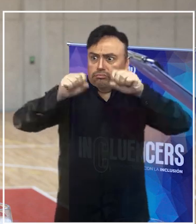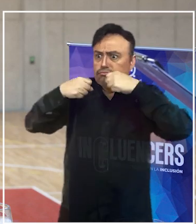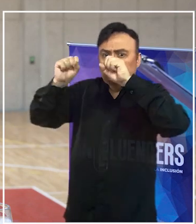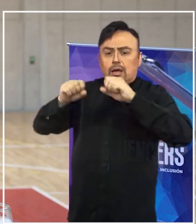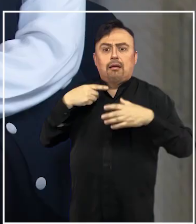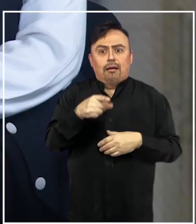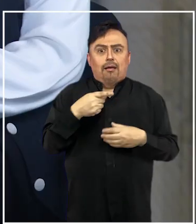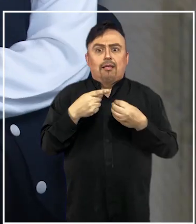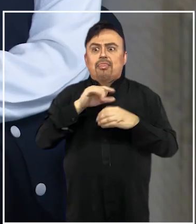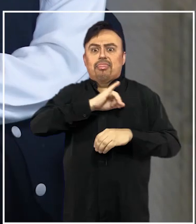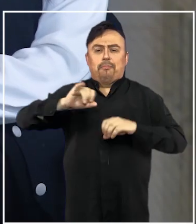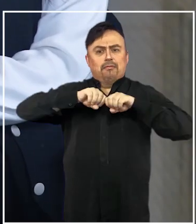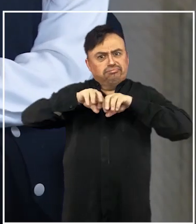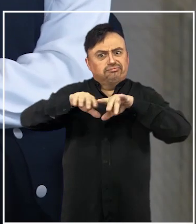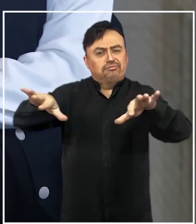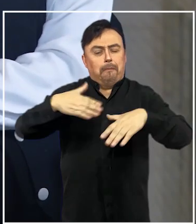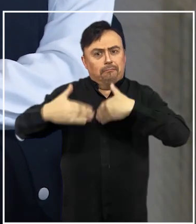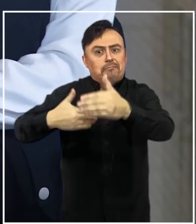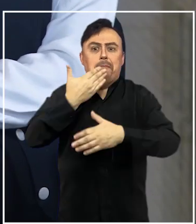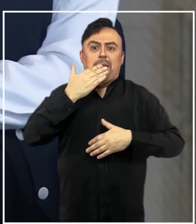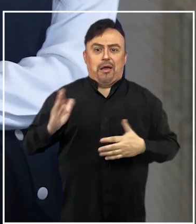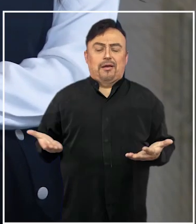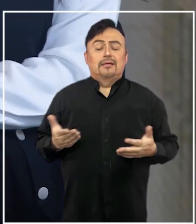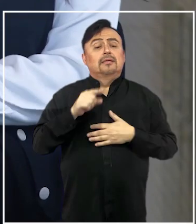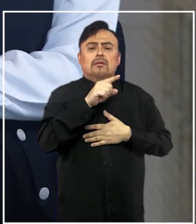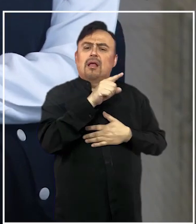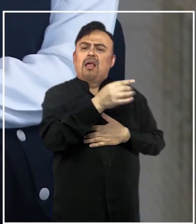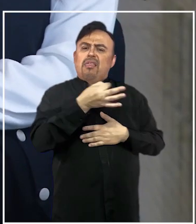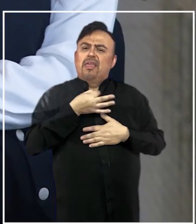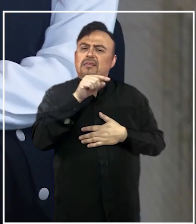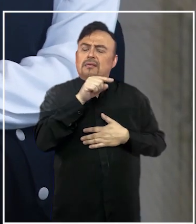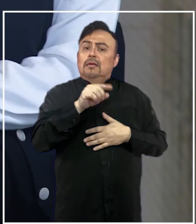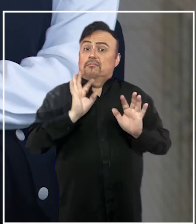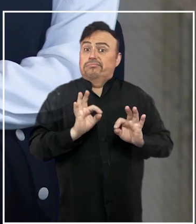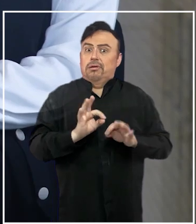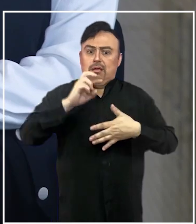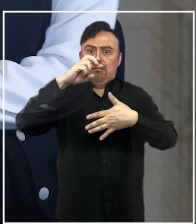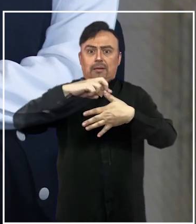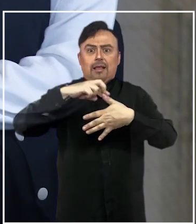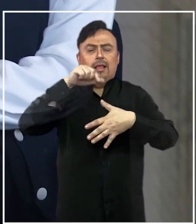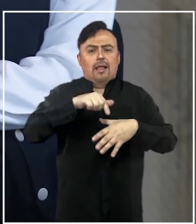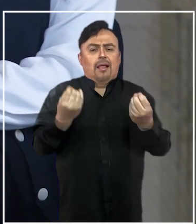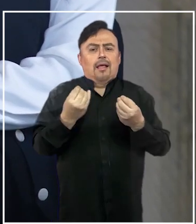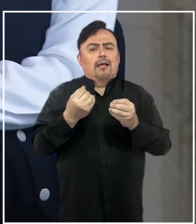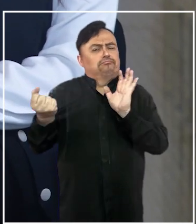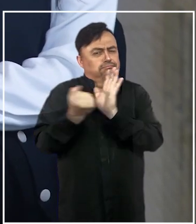grandes repercusiones. Bueno y usted mencionaba que efectivamente los parapanamericanos marcaron un hito en términos de